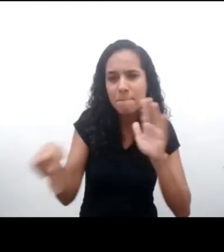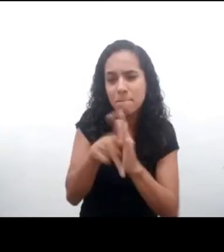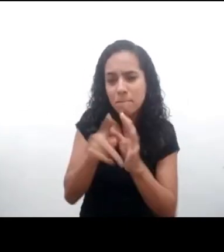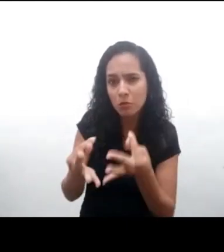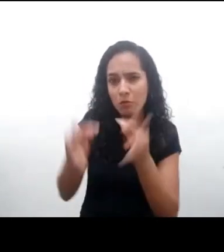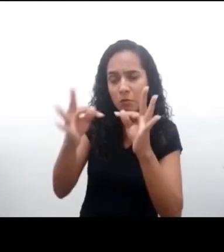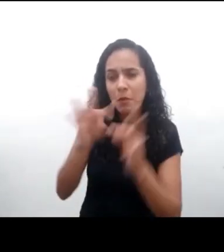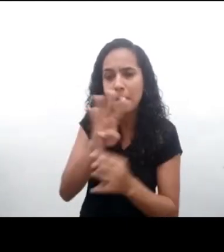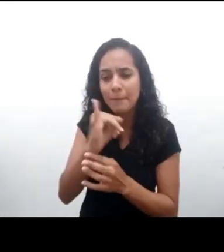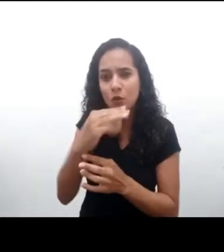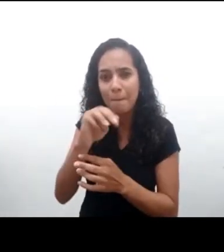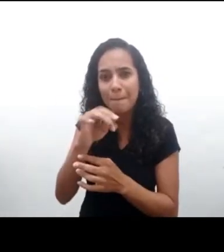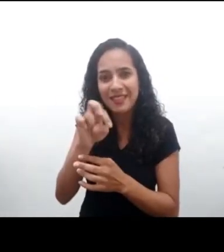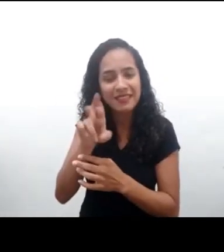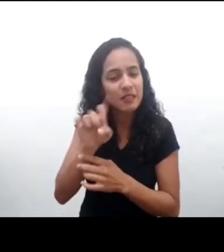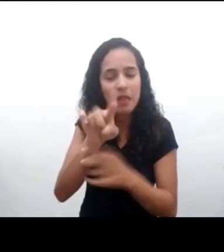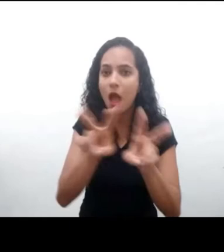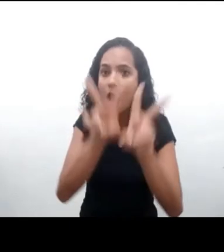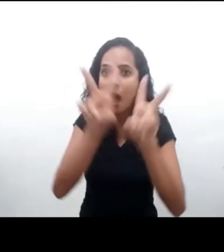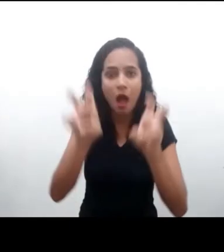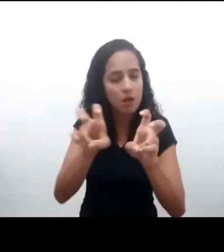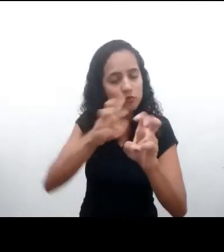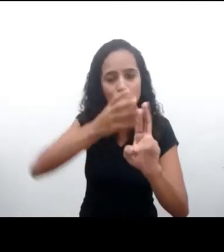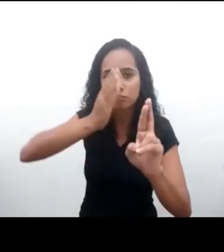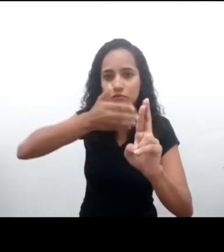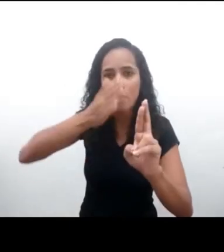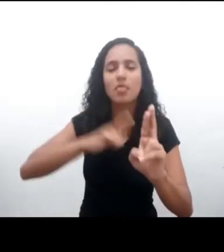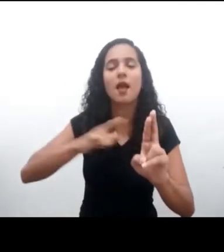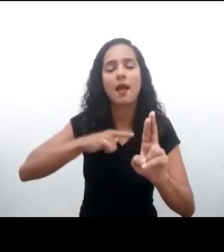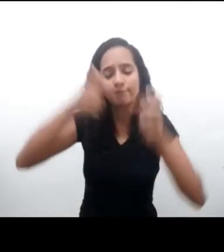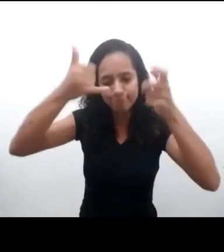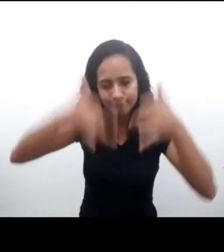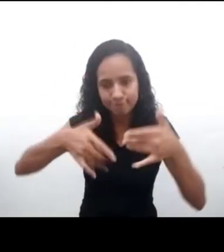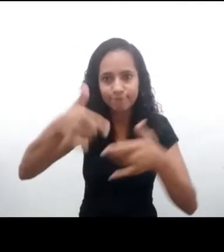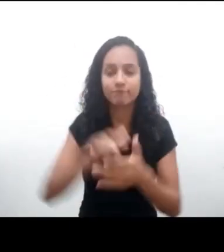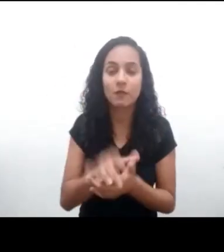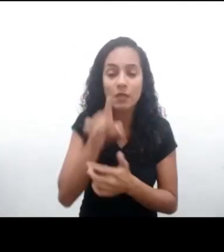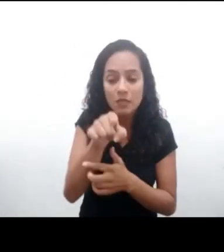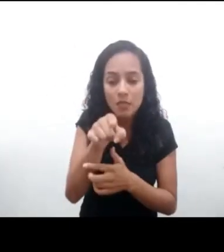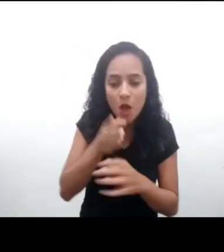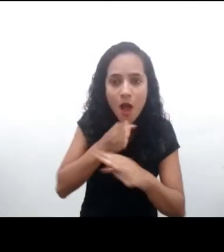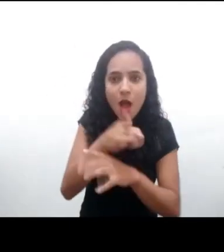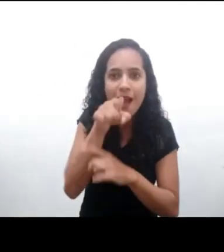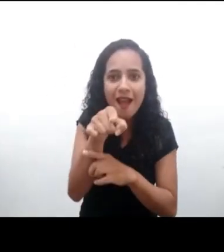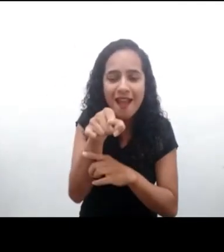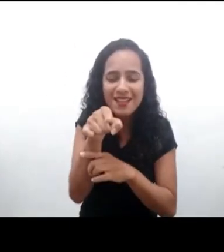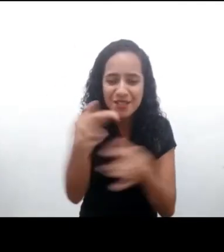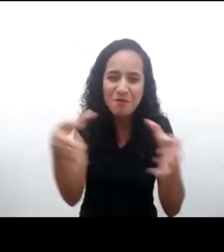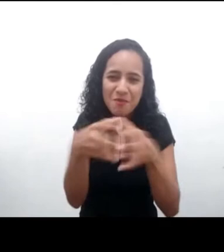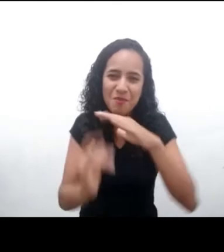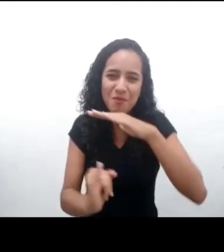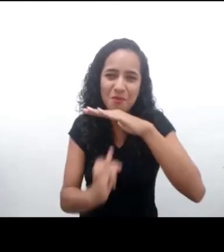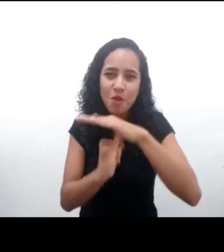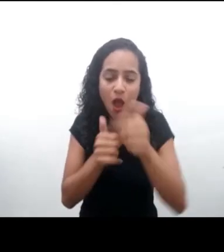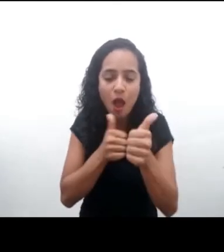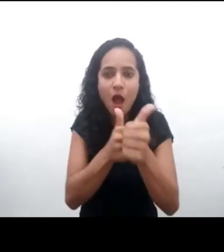internet de las cosas, sistemas automatizados y biometría están entre los temas tratados por el programa Fuert por Medio del Niñez y Consumo